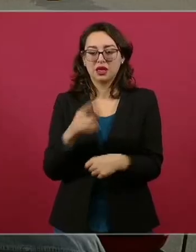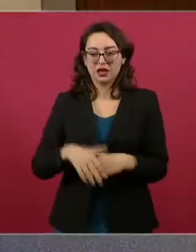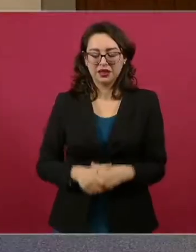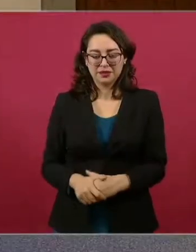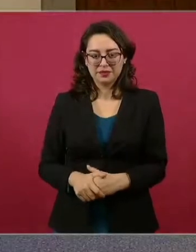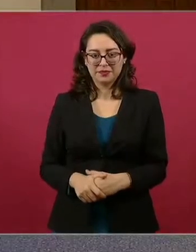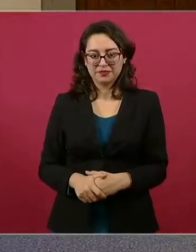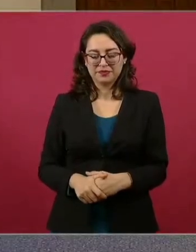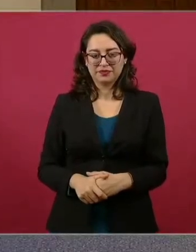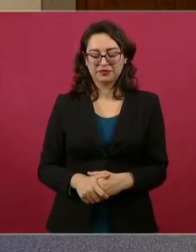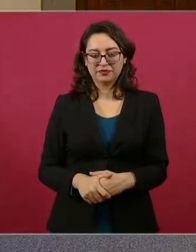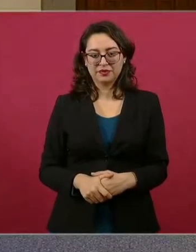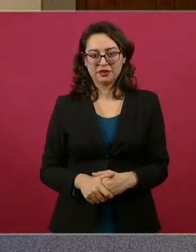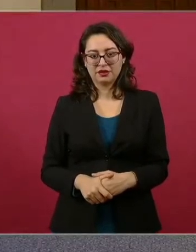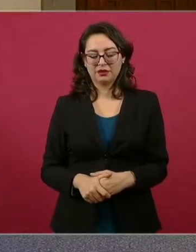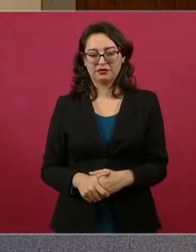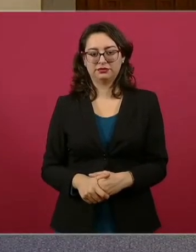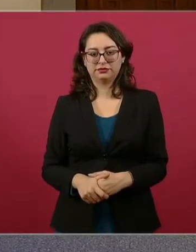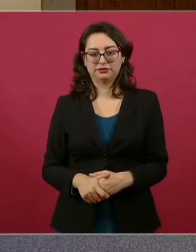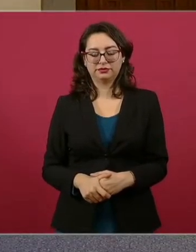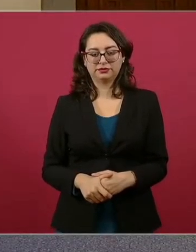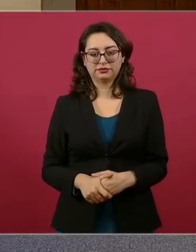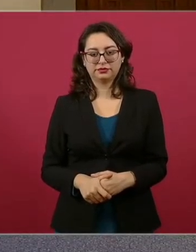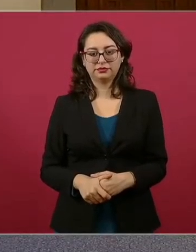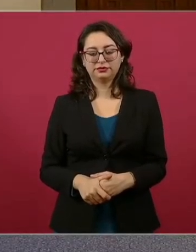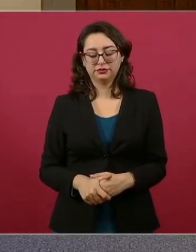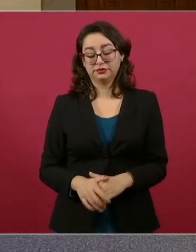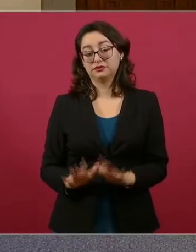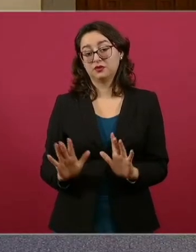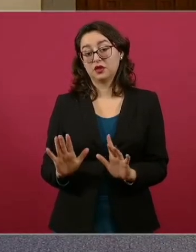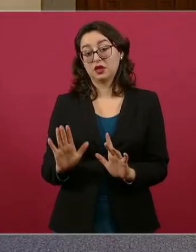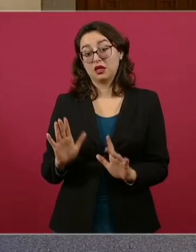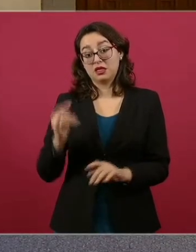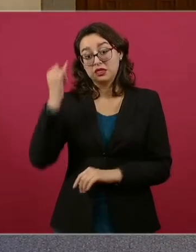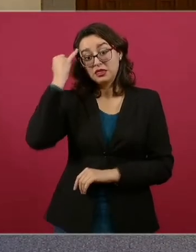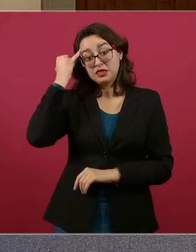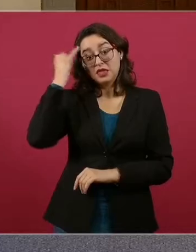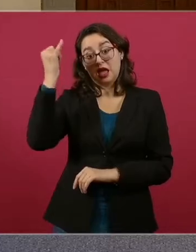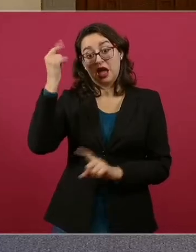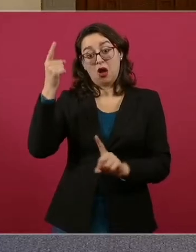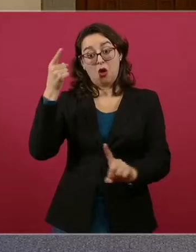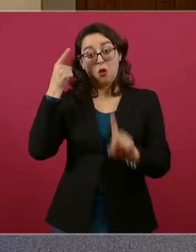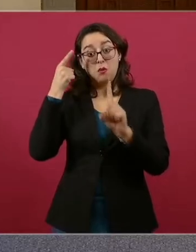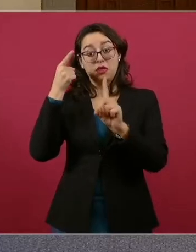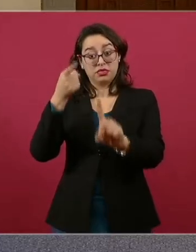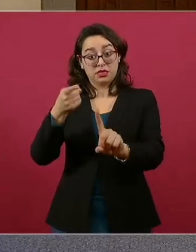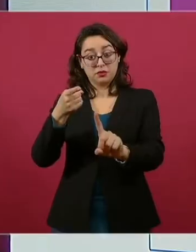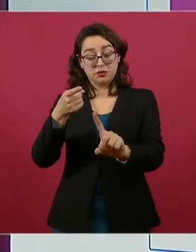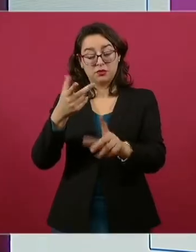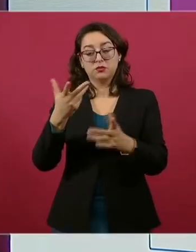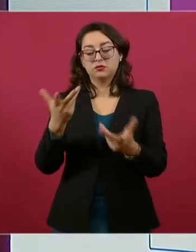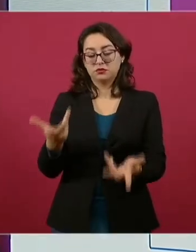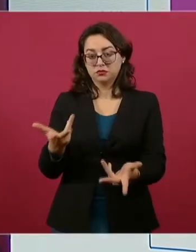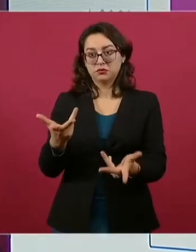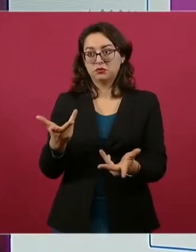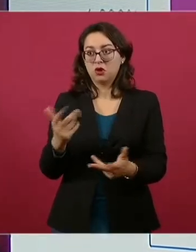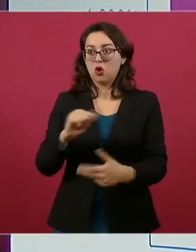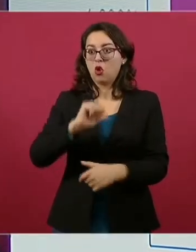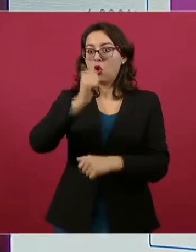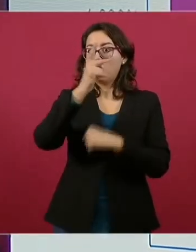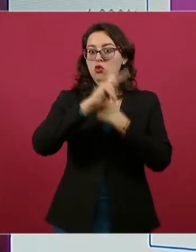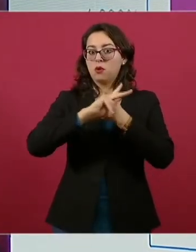financiamiento, que se iban a fortalecer las finanzas